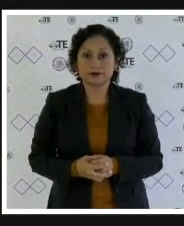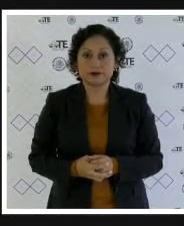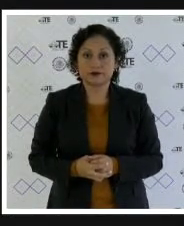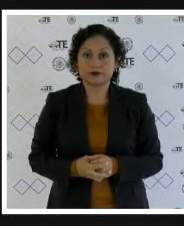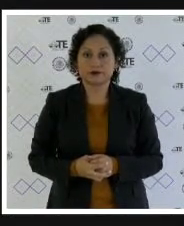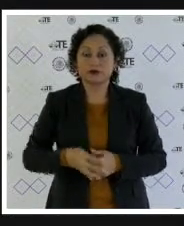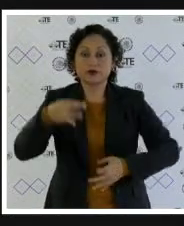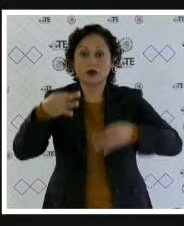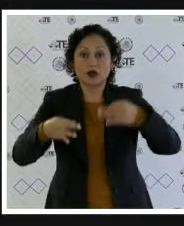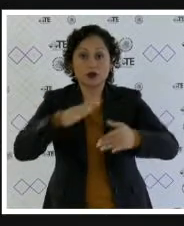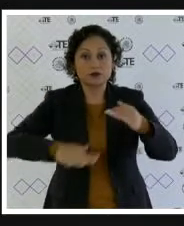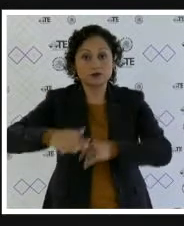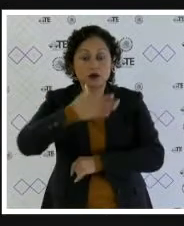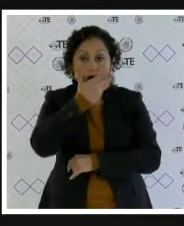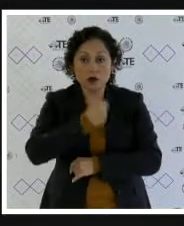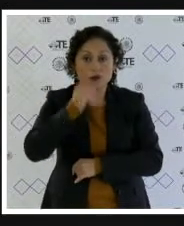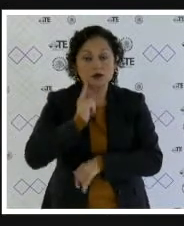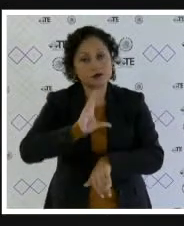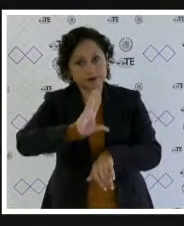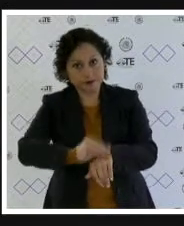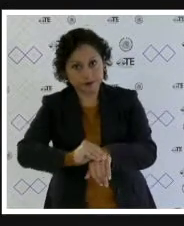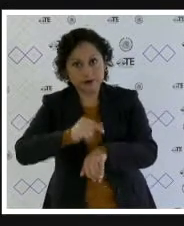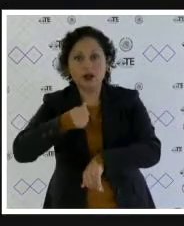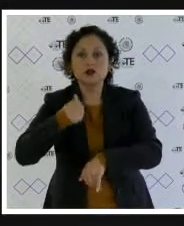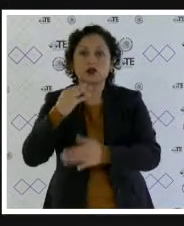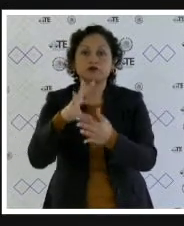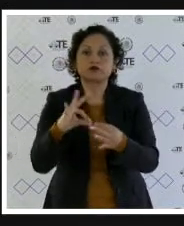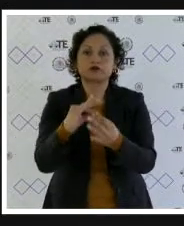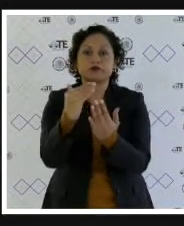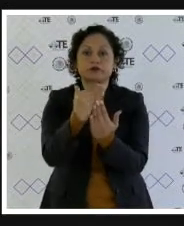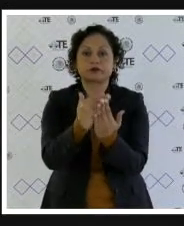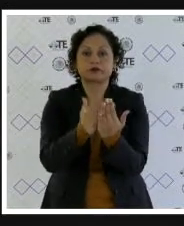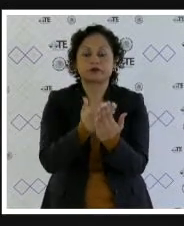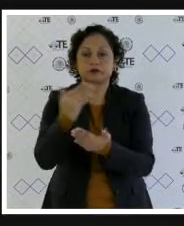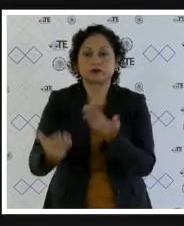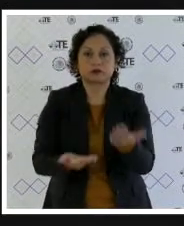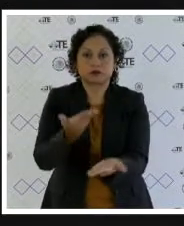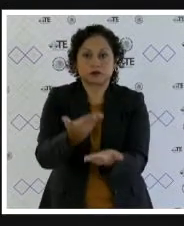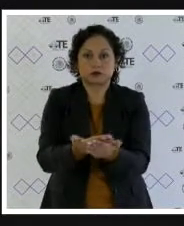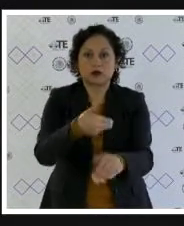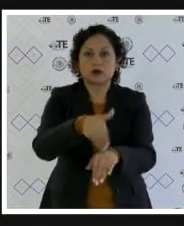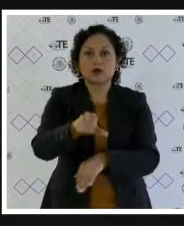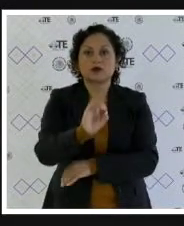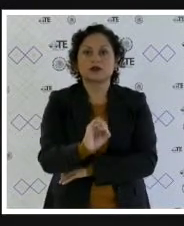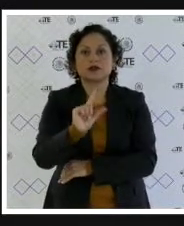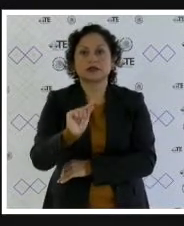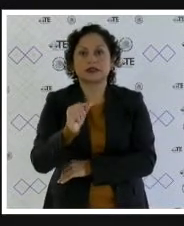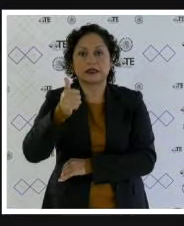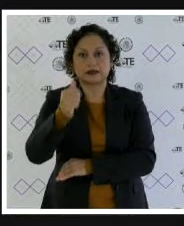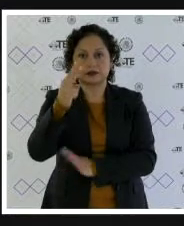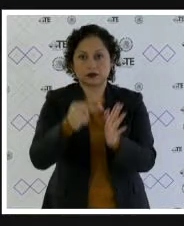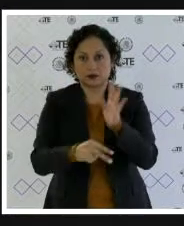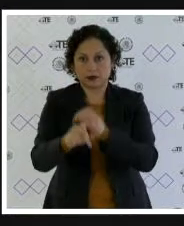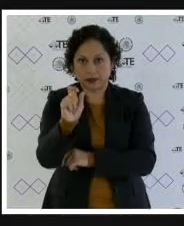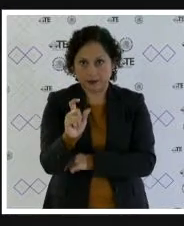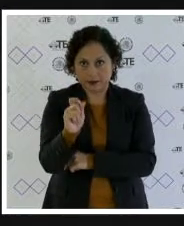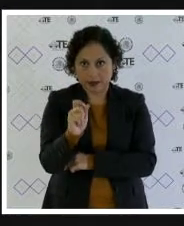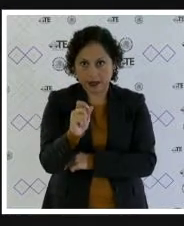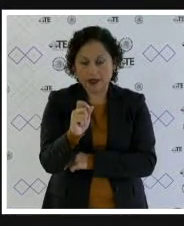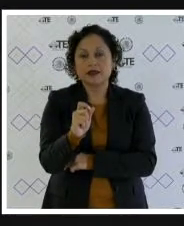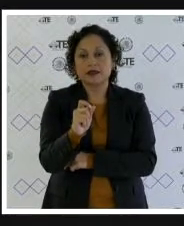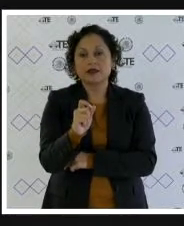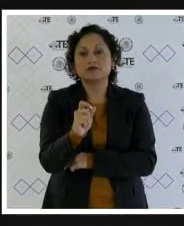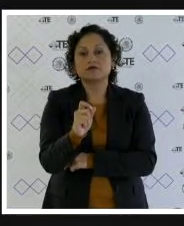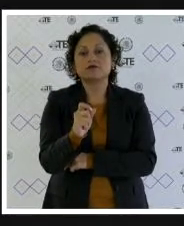Magistradas, magistrados con sumenia, doy cuenta con el proyecto de resolución del juicio electoral 076 de este año, en cumplimiento al